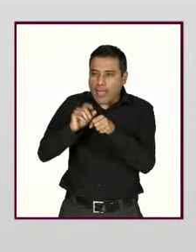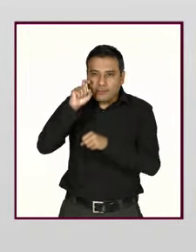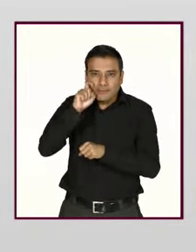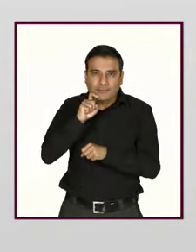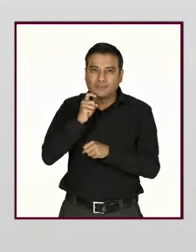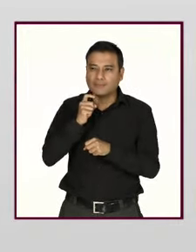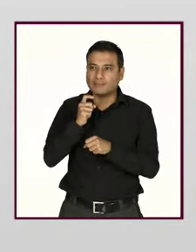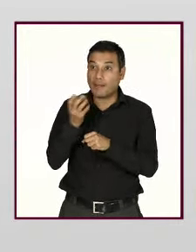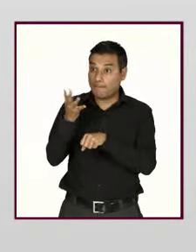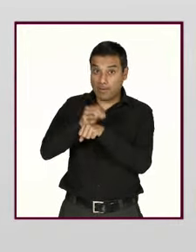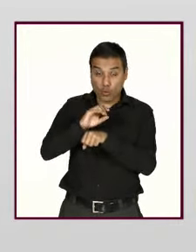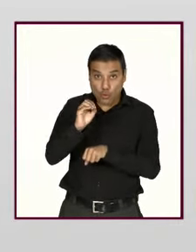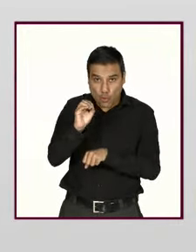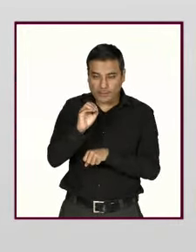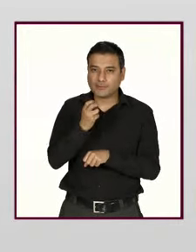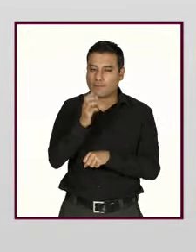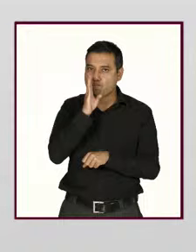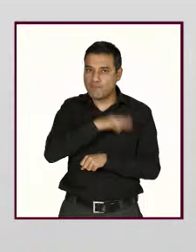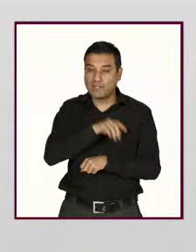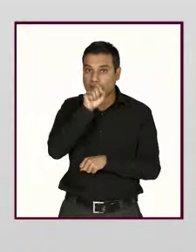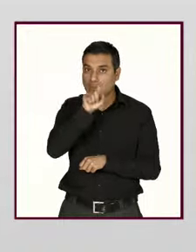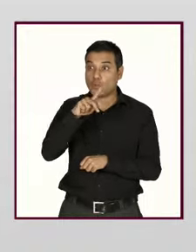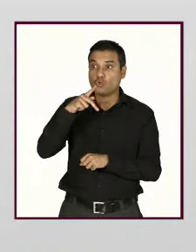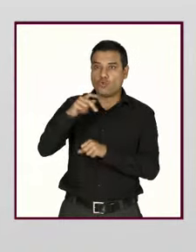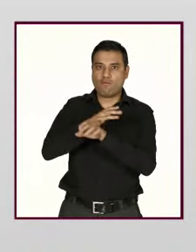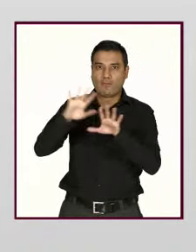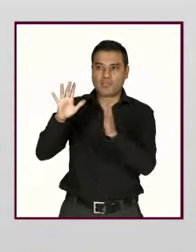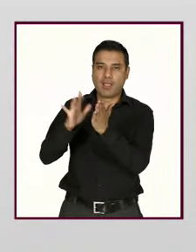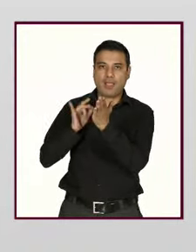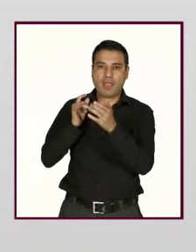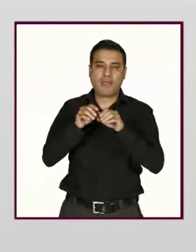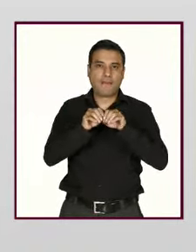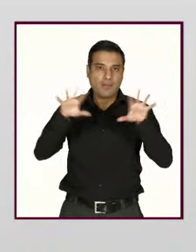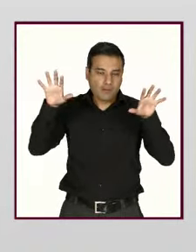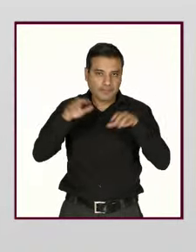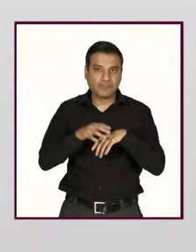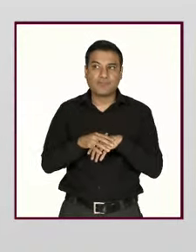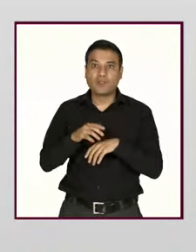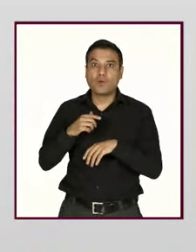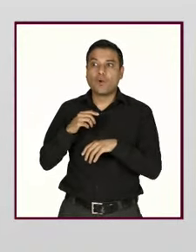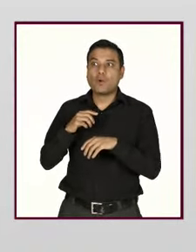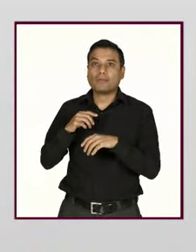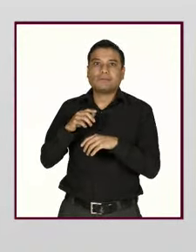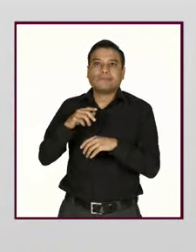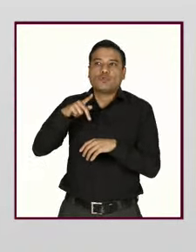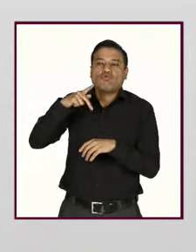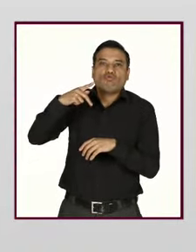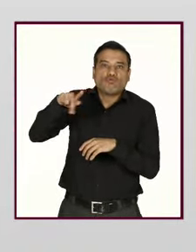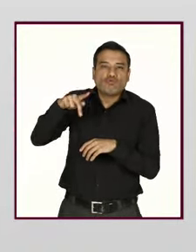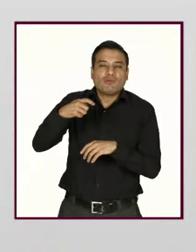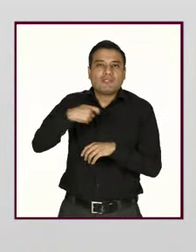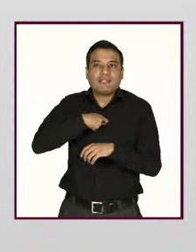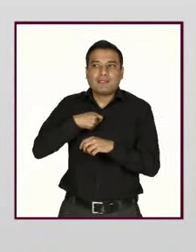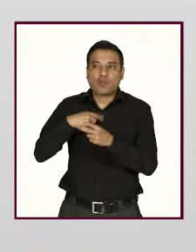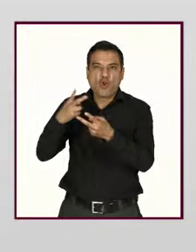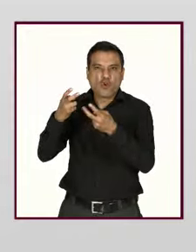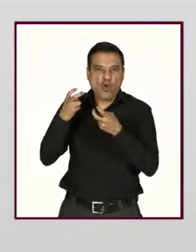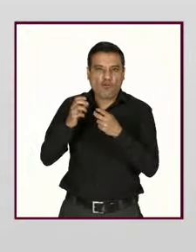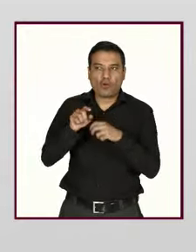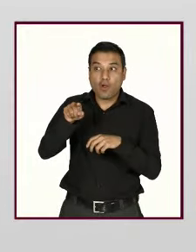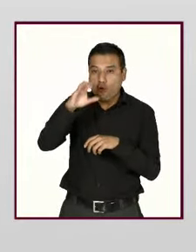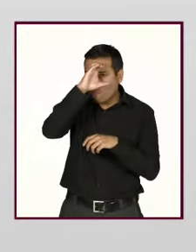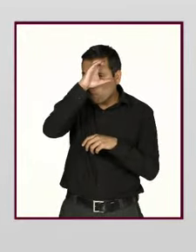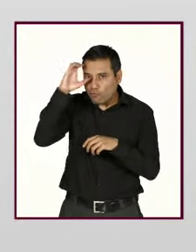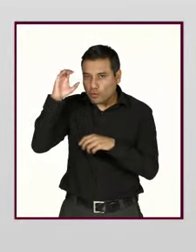indebido de datos personales, la obtención de información personal, suplantación y robo de identidad, con mi foto